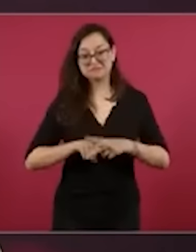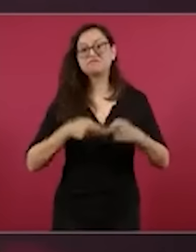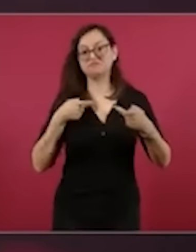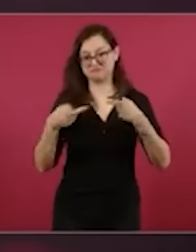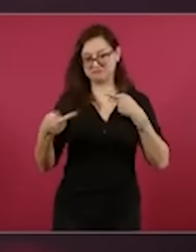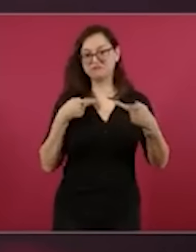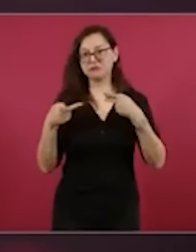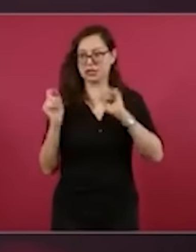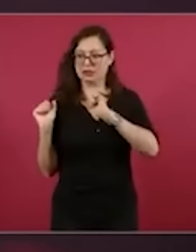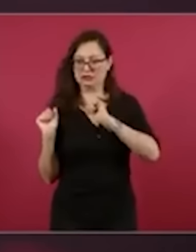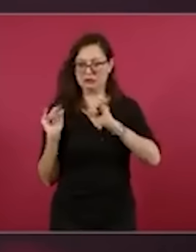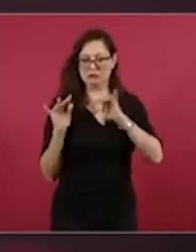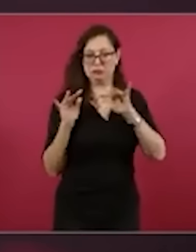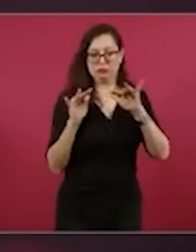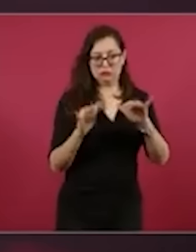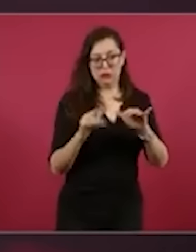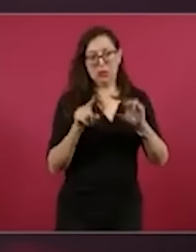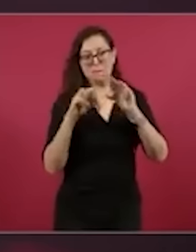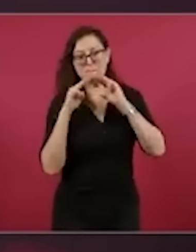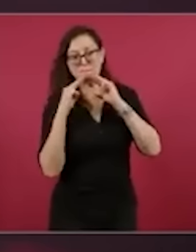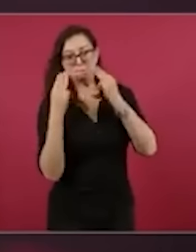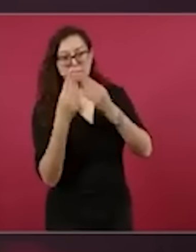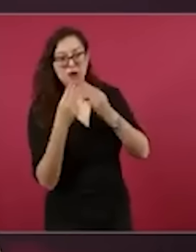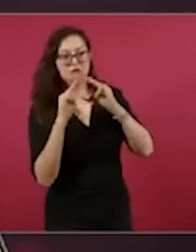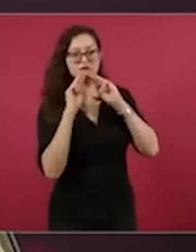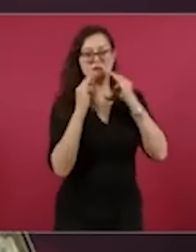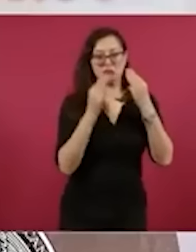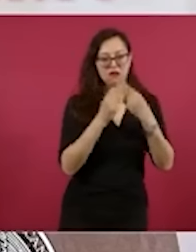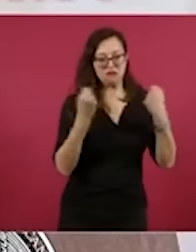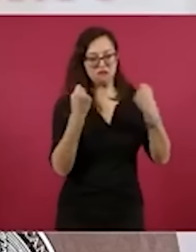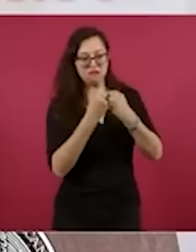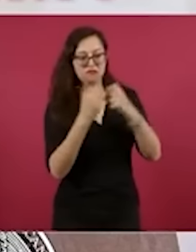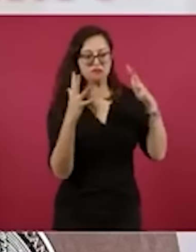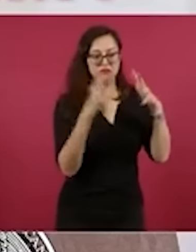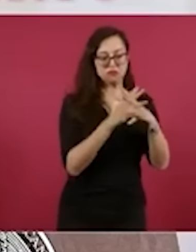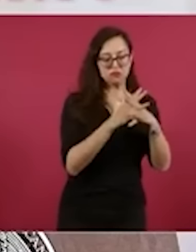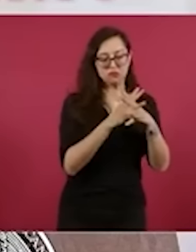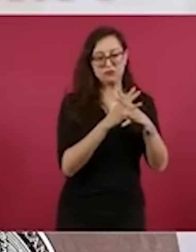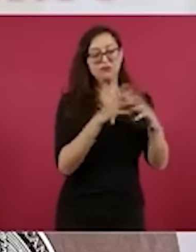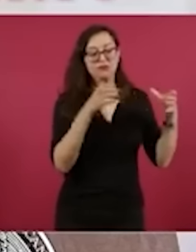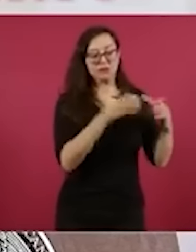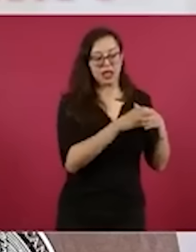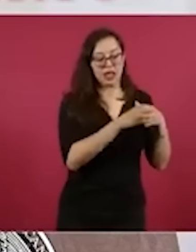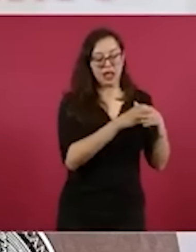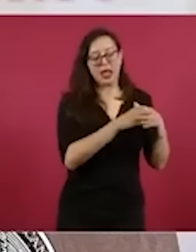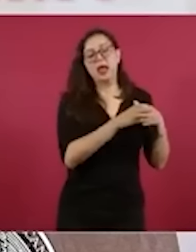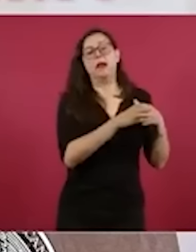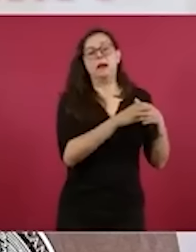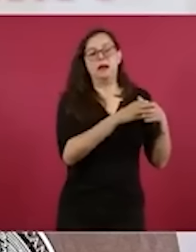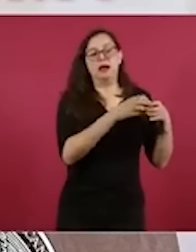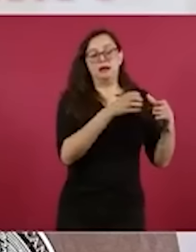evitar alguna confrontación entre las facciones del Cártel del Pacífico, los Chapitos y los Mayos,